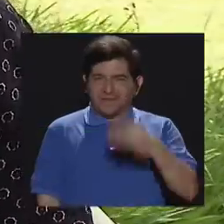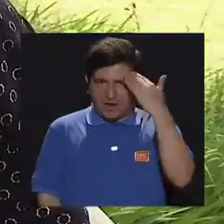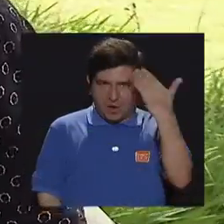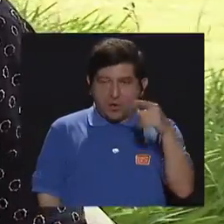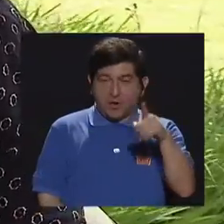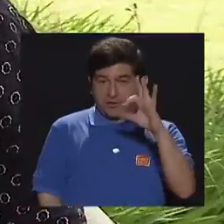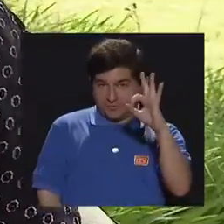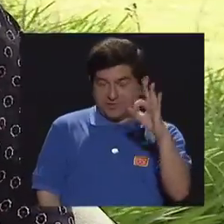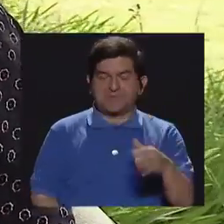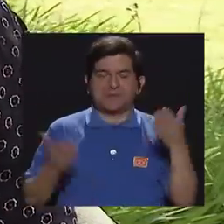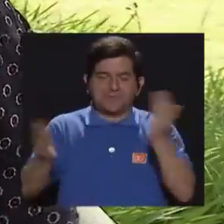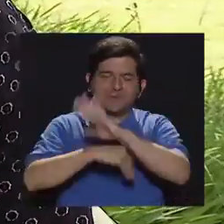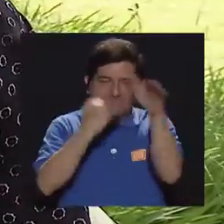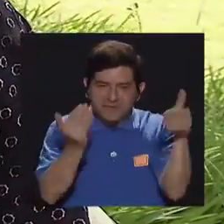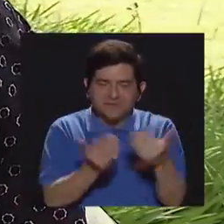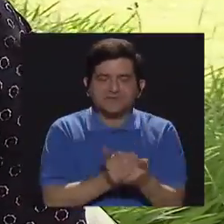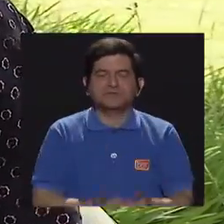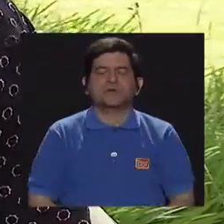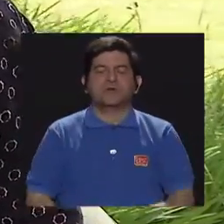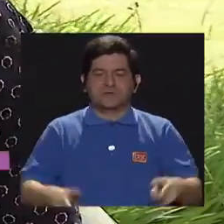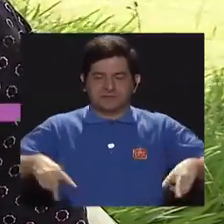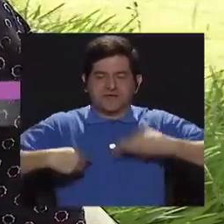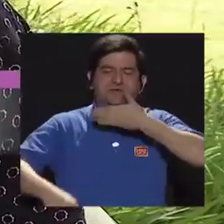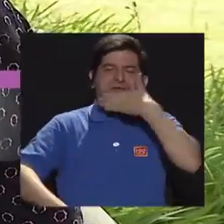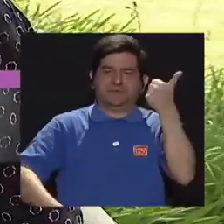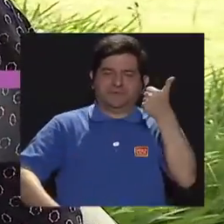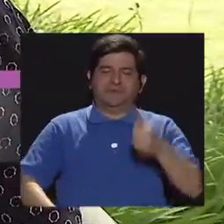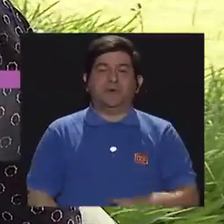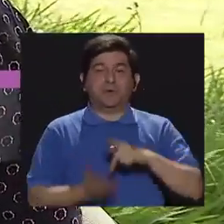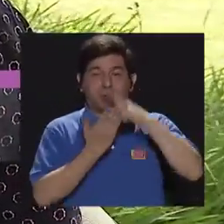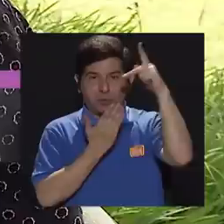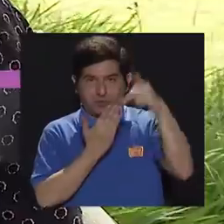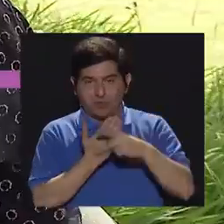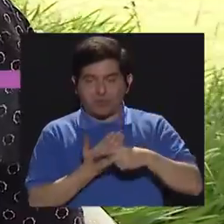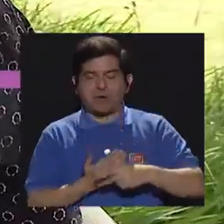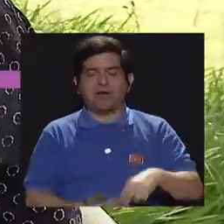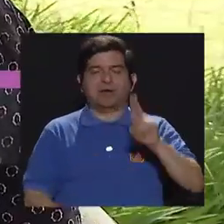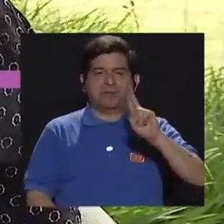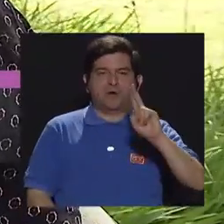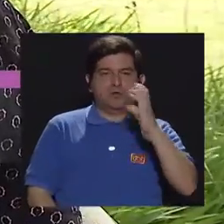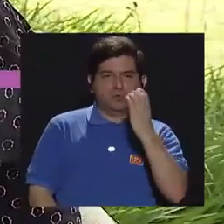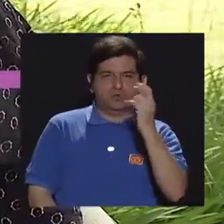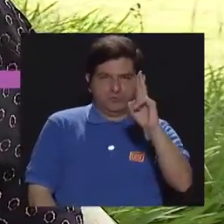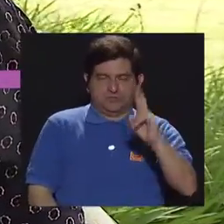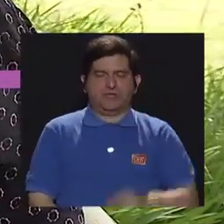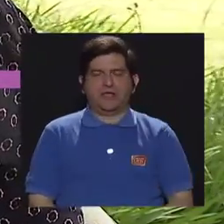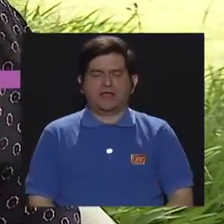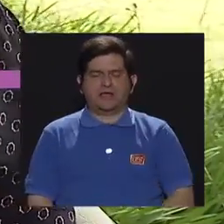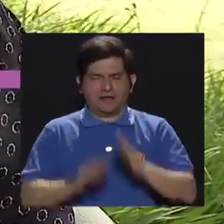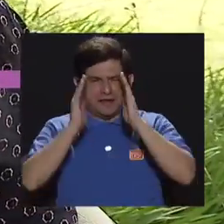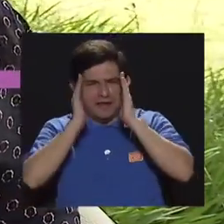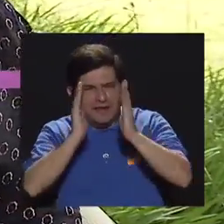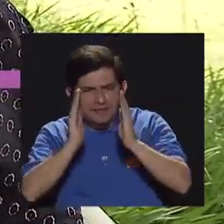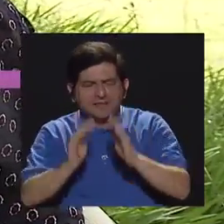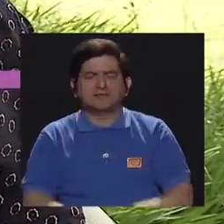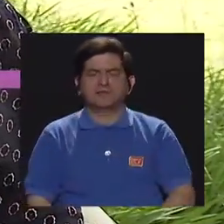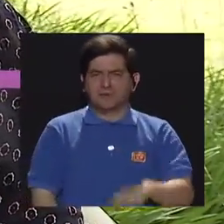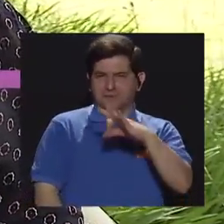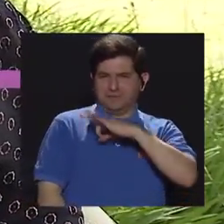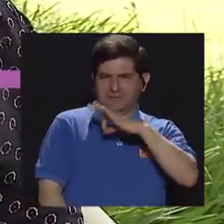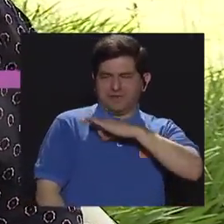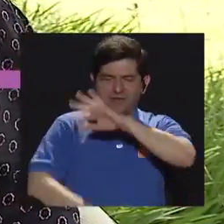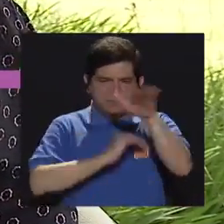Hola, ¿qué tal? Bienvenidos y bienvenidas a Vivir Mejor, el programa de la Universidad de Costa Rica que se dedica al